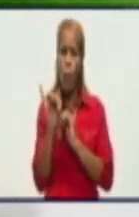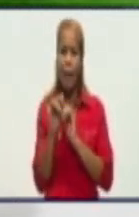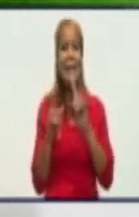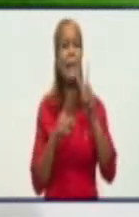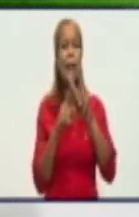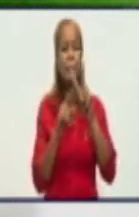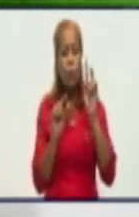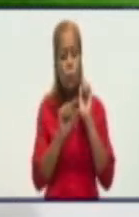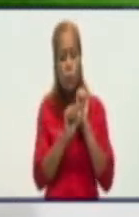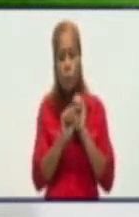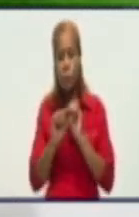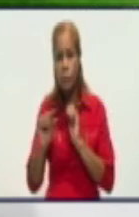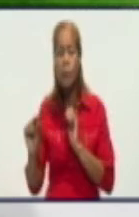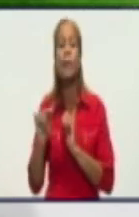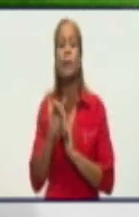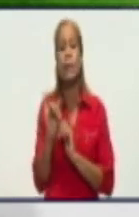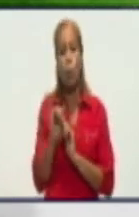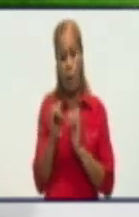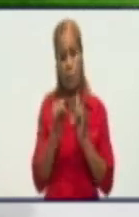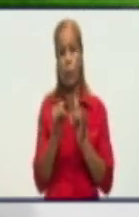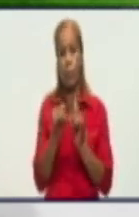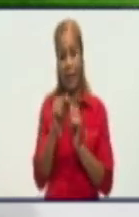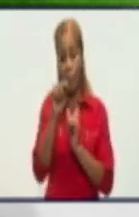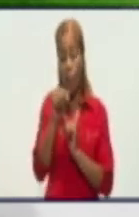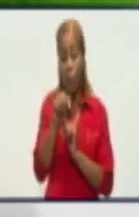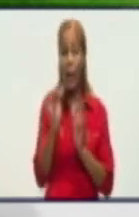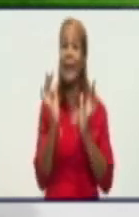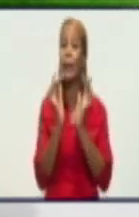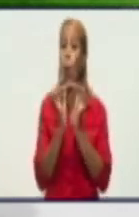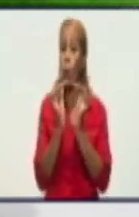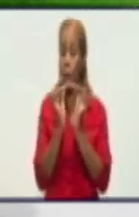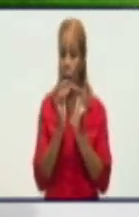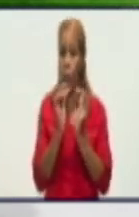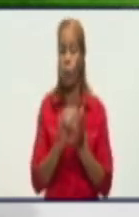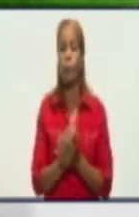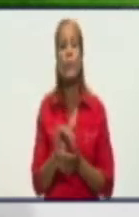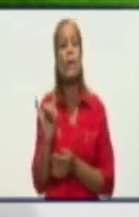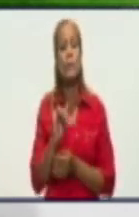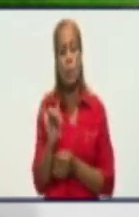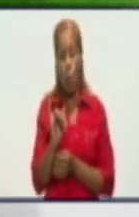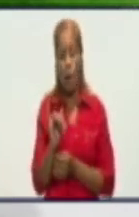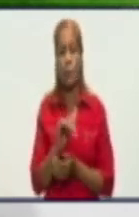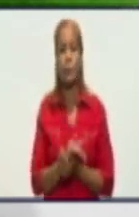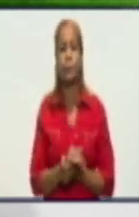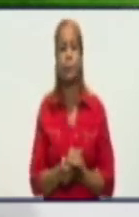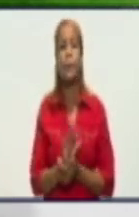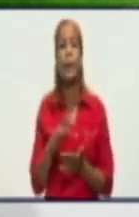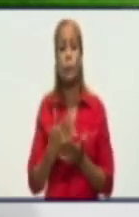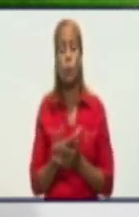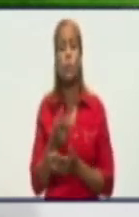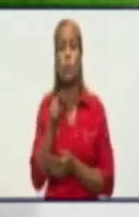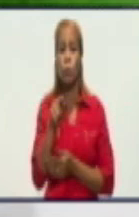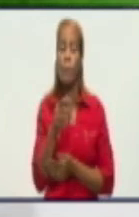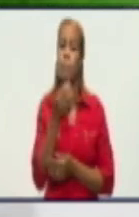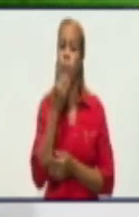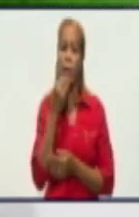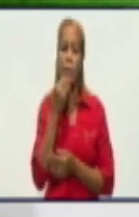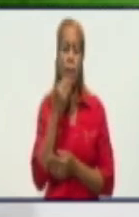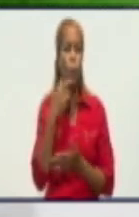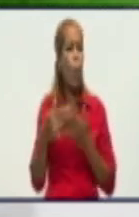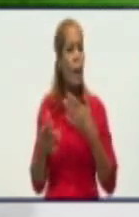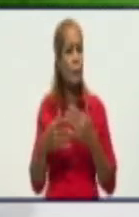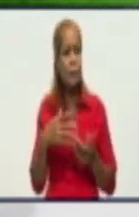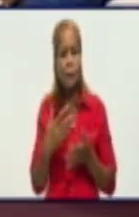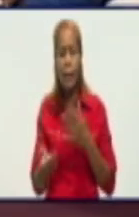consultas, que como bien lo dice el nombre, es el correo, por el cual los contribuyentes pueden hacer cualquier tipo de